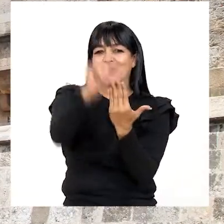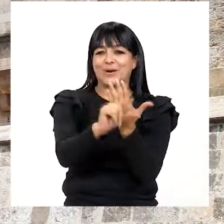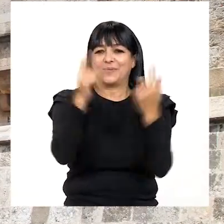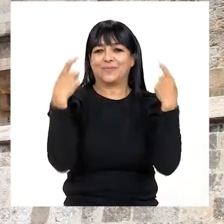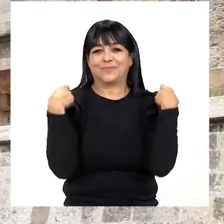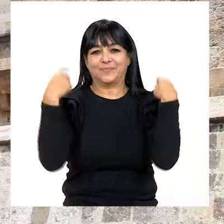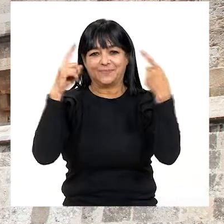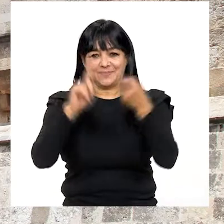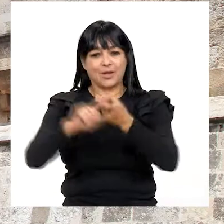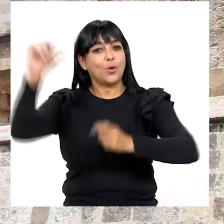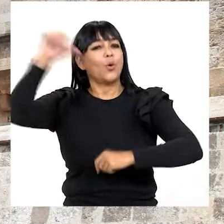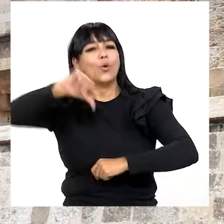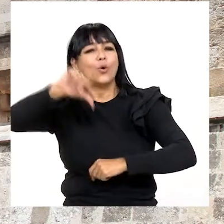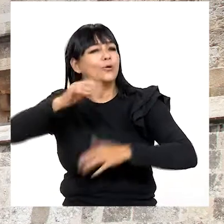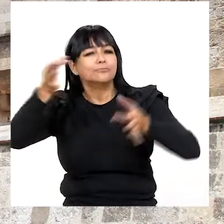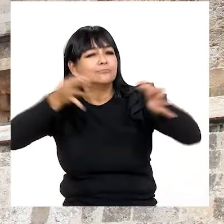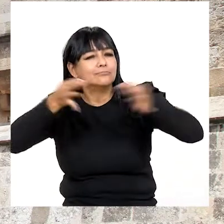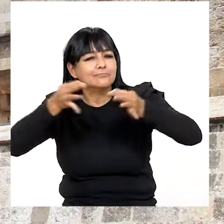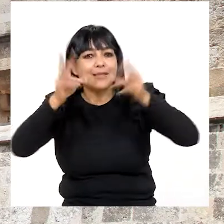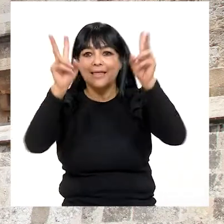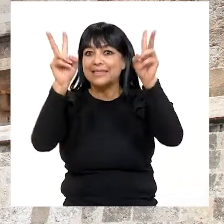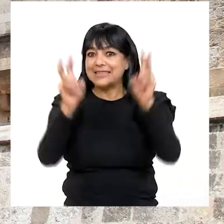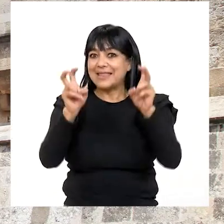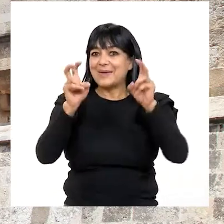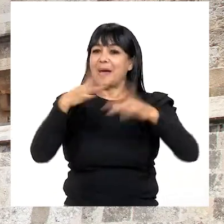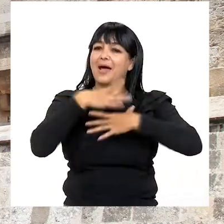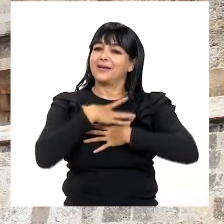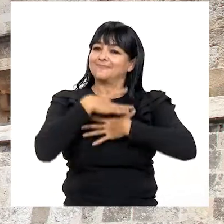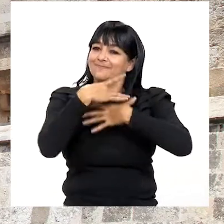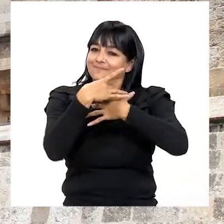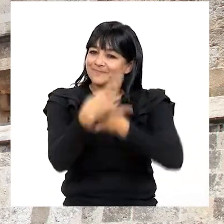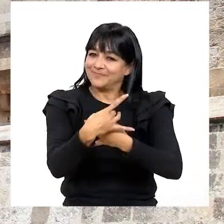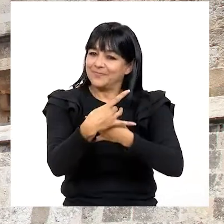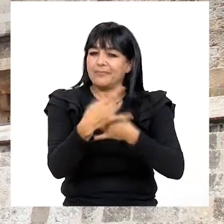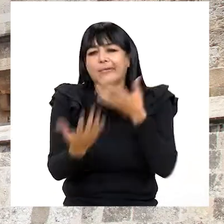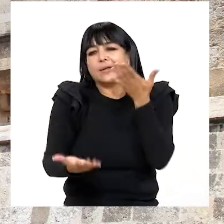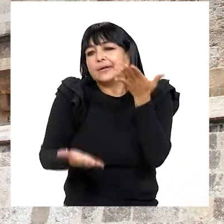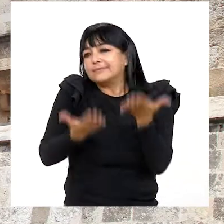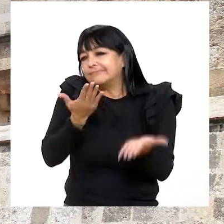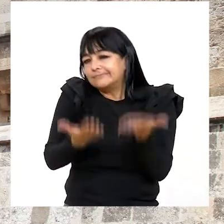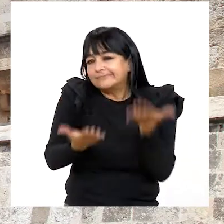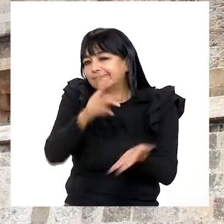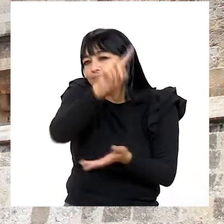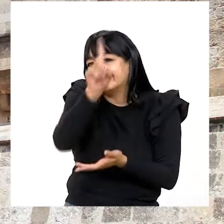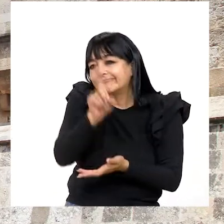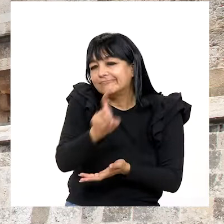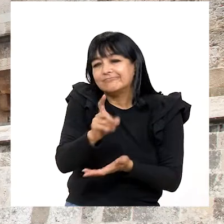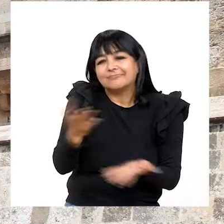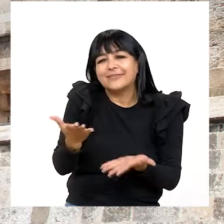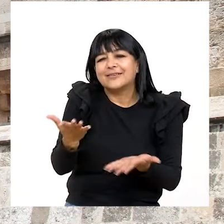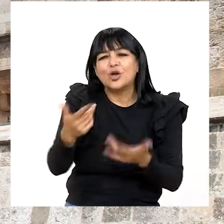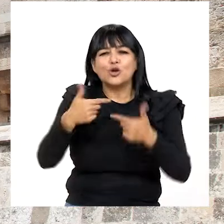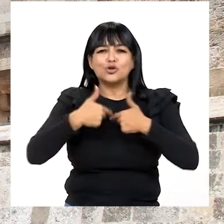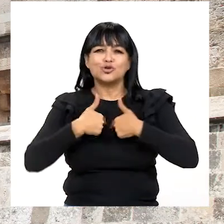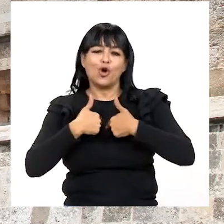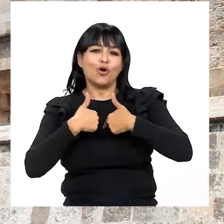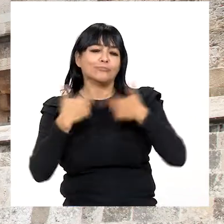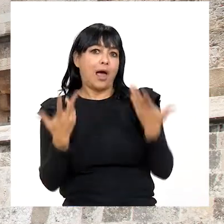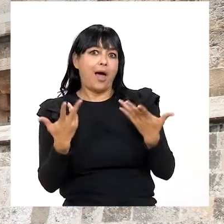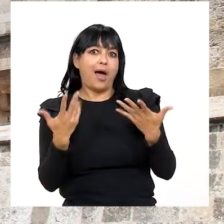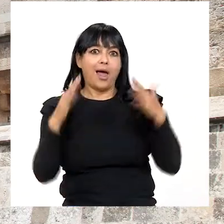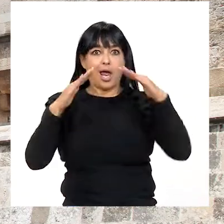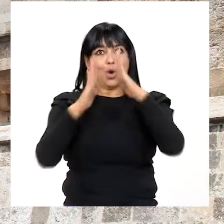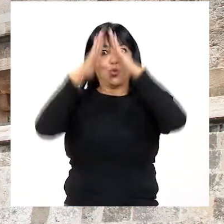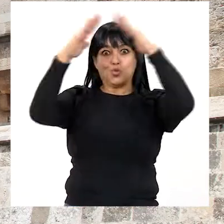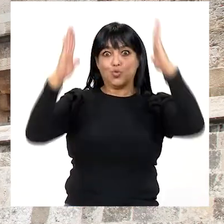en un programa de español Hoy hablaremos de un tema muy interesante Tal vez se pregunten ¿Qué hago en un